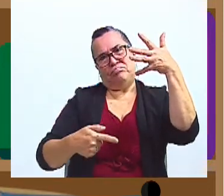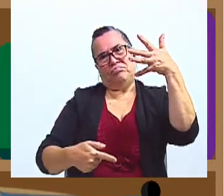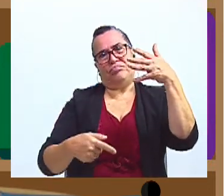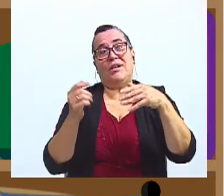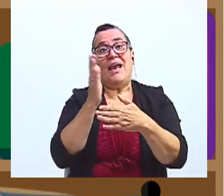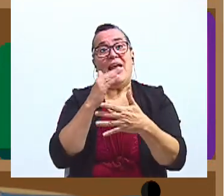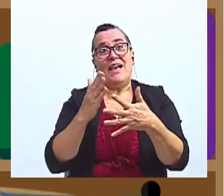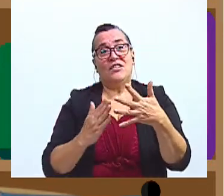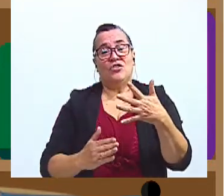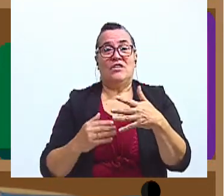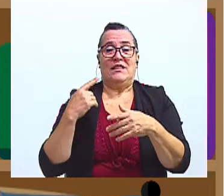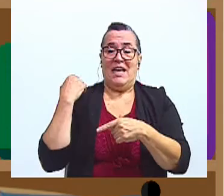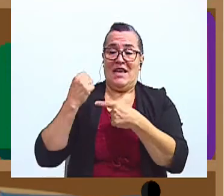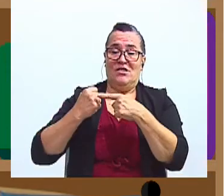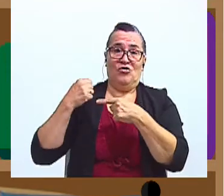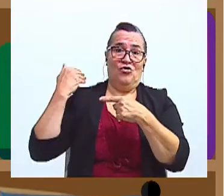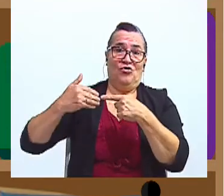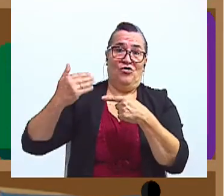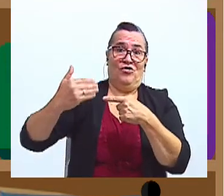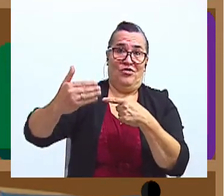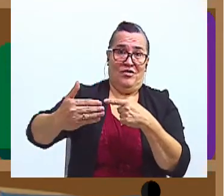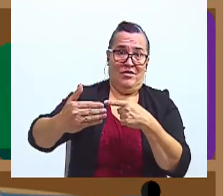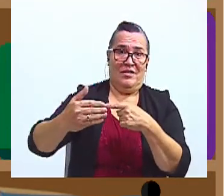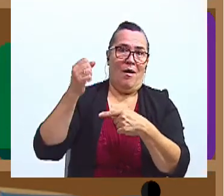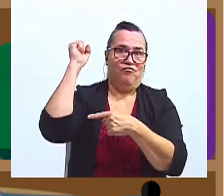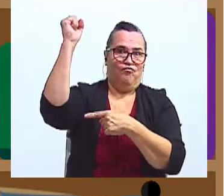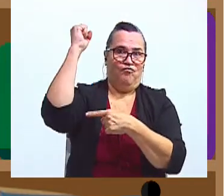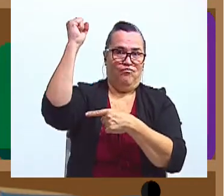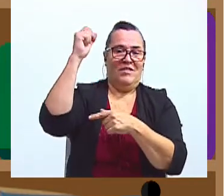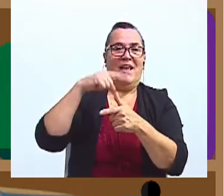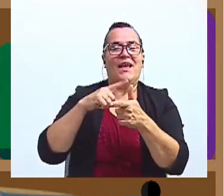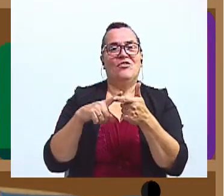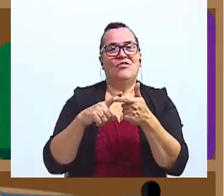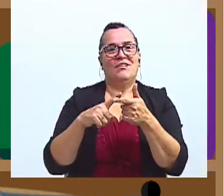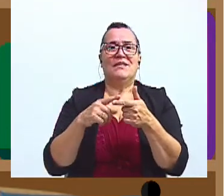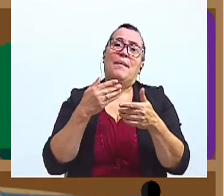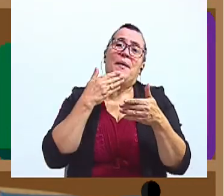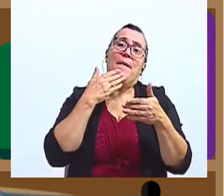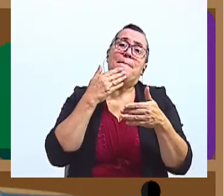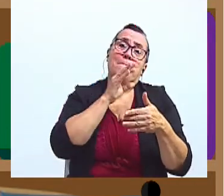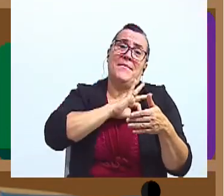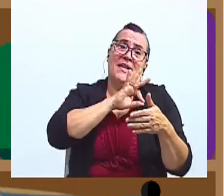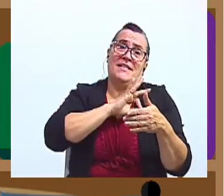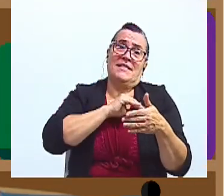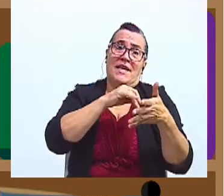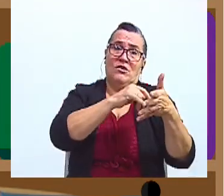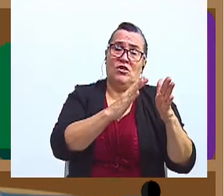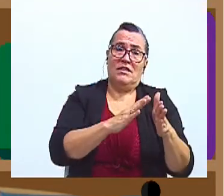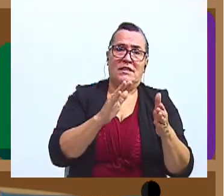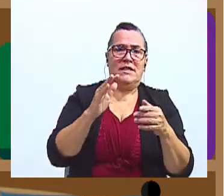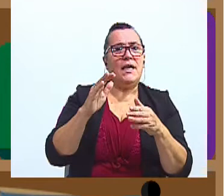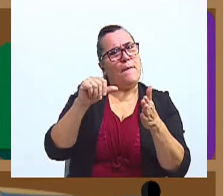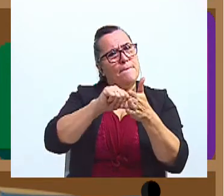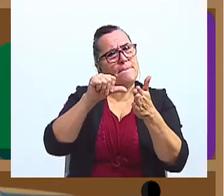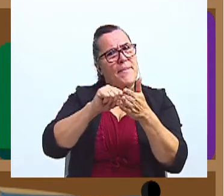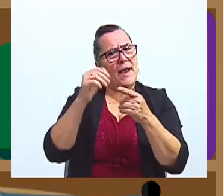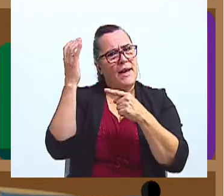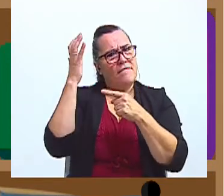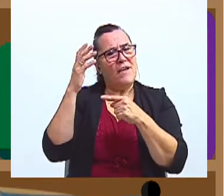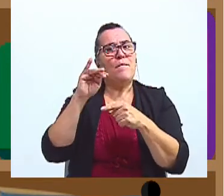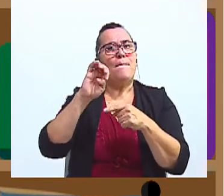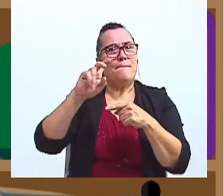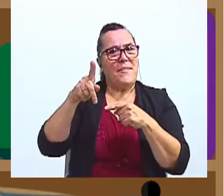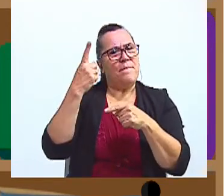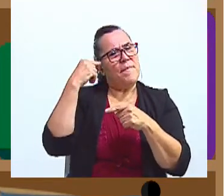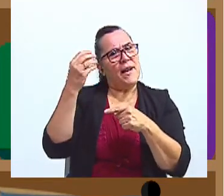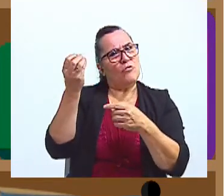durante estos últimos años. Además, los invito a estar en Bienestar Estudiantil, en la página del Facebook del Bienestar Estudiantil del MEP, para